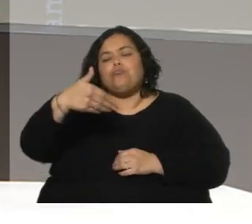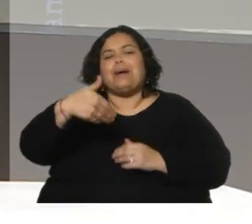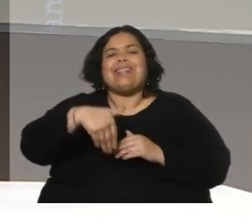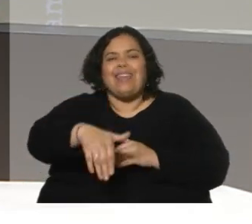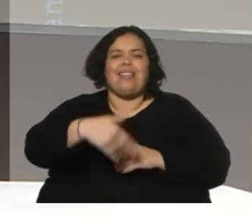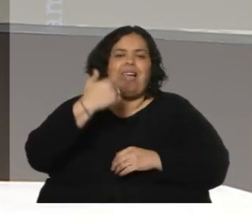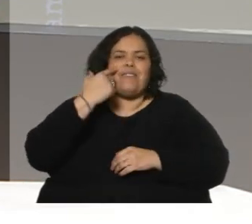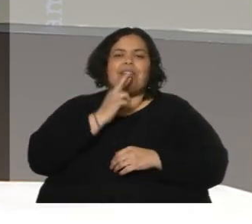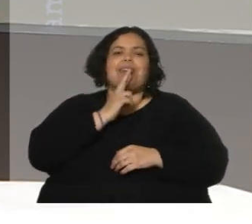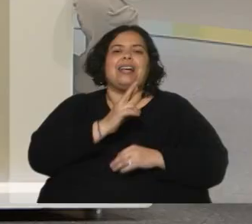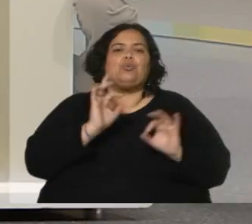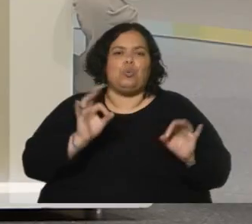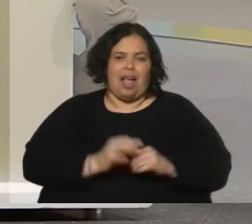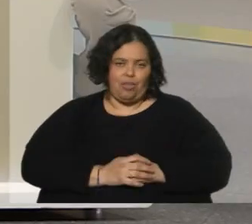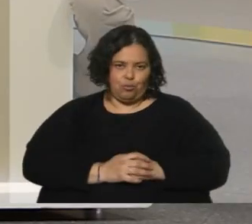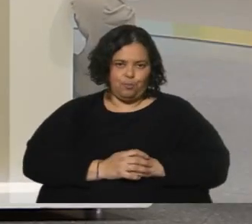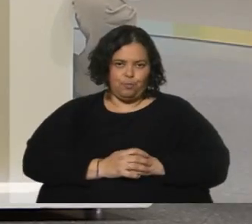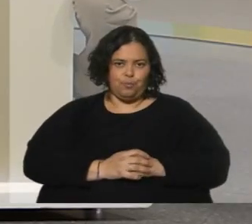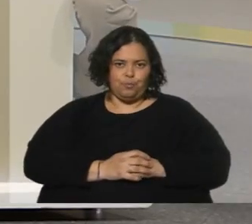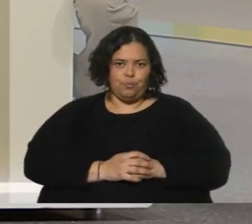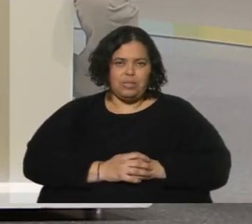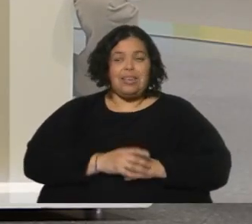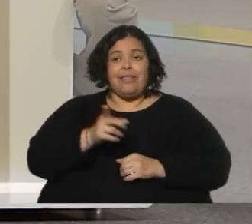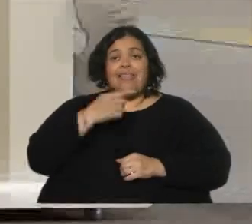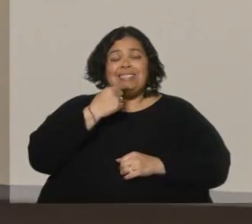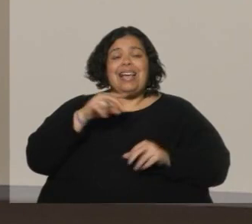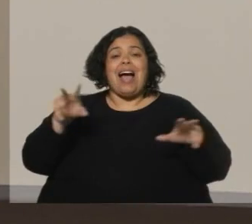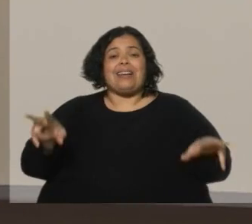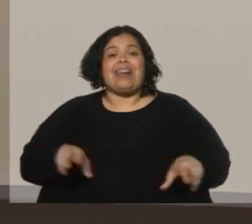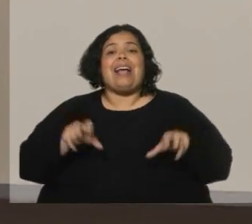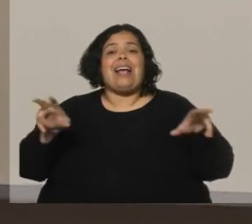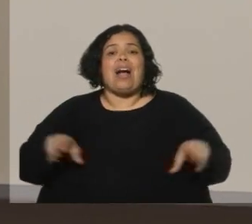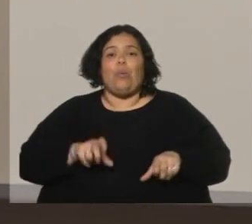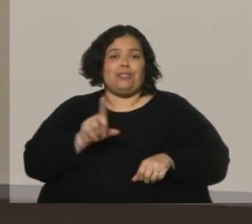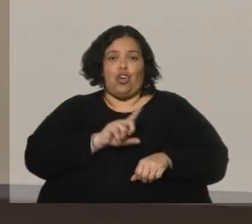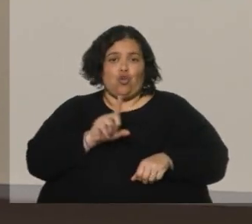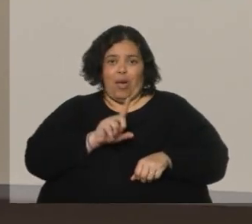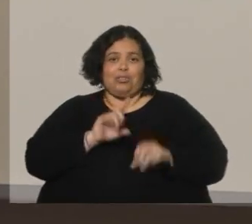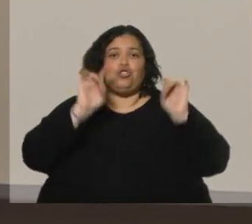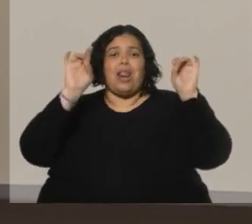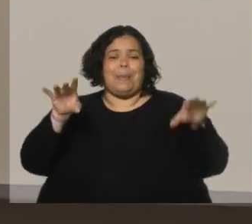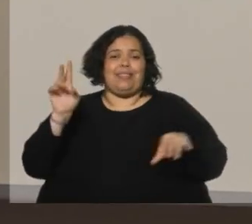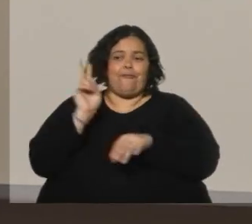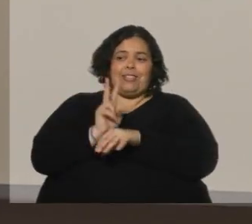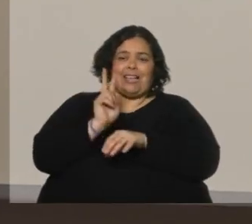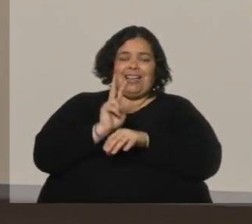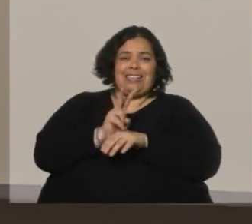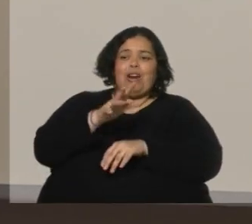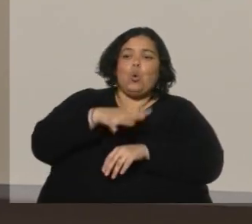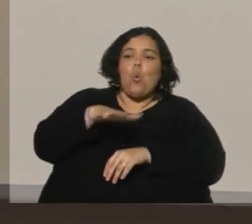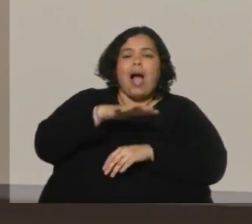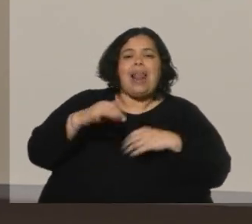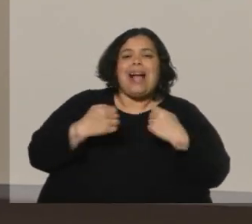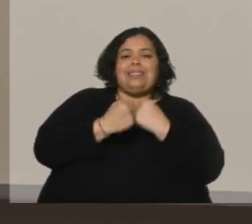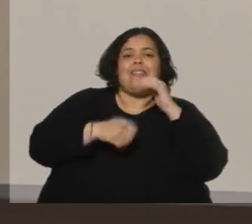adelante, obviamente. Hay una cosa, hablaban de que no tenía fines recaudatorios de instalación de otros radares, sino que simplemente para fiscalizar los puntos más calientes de las rutas.